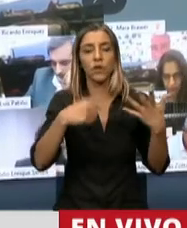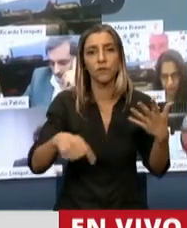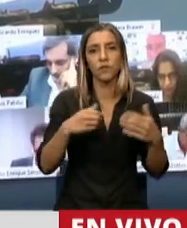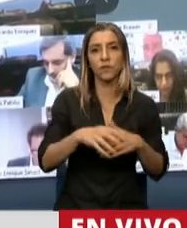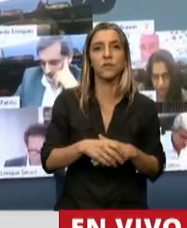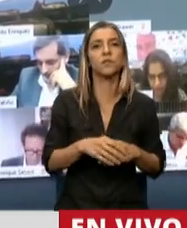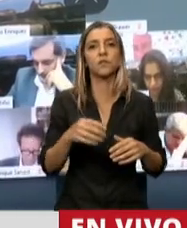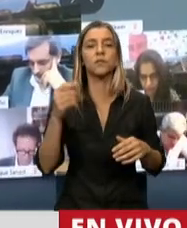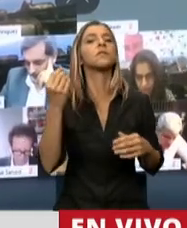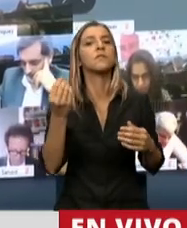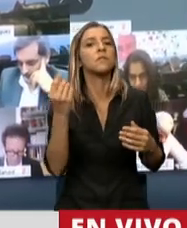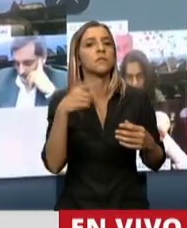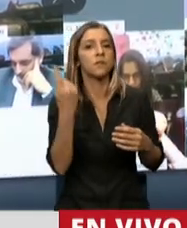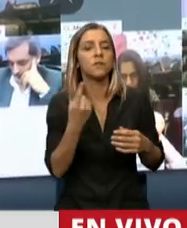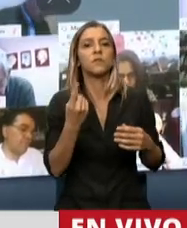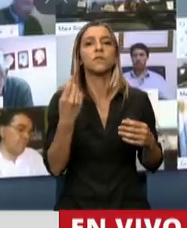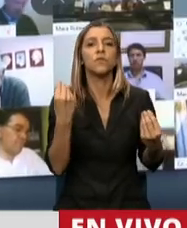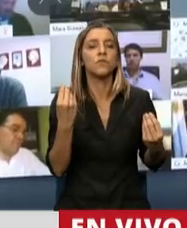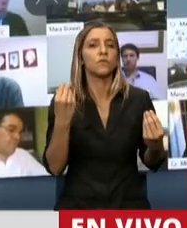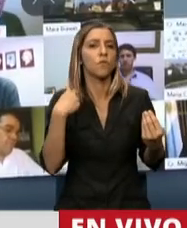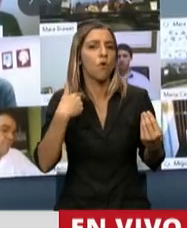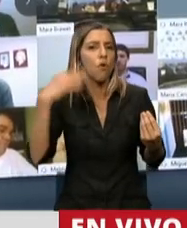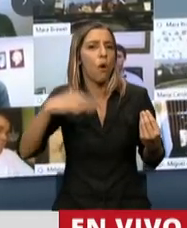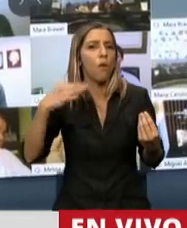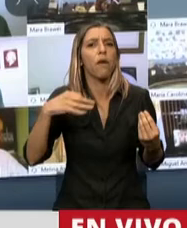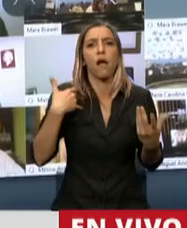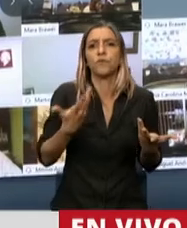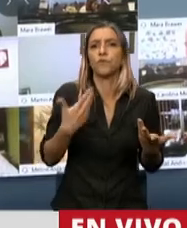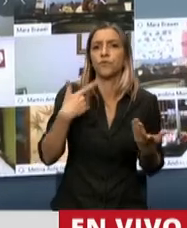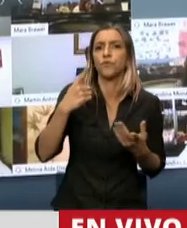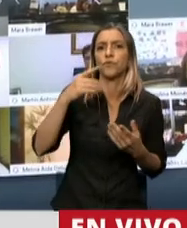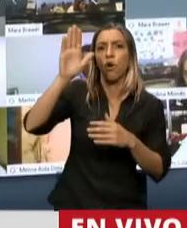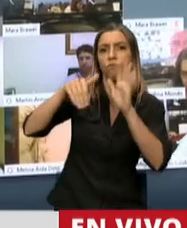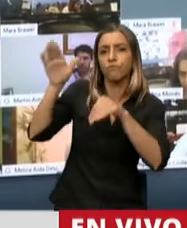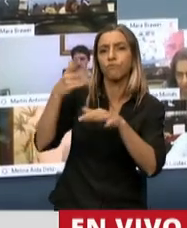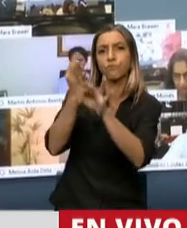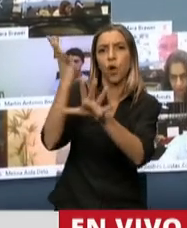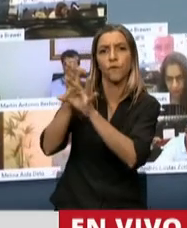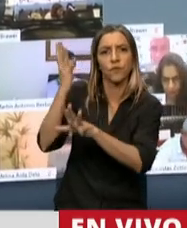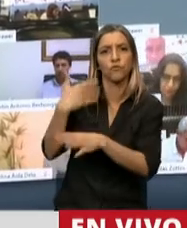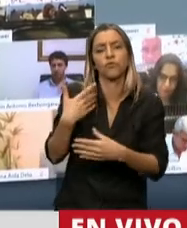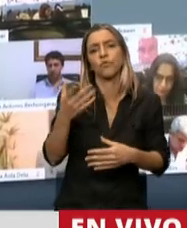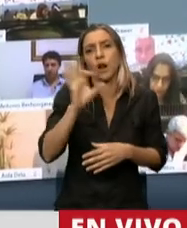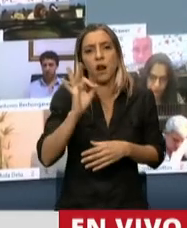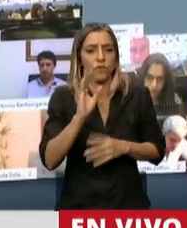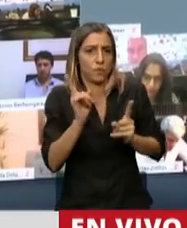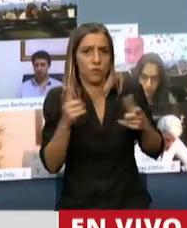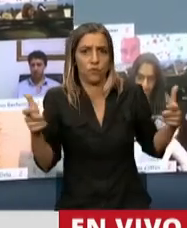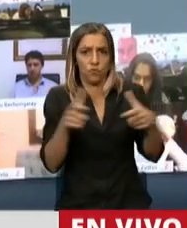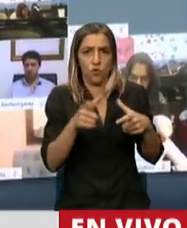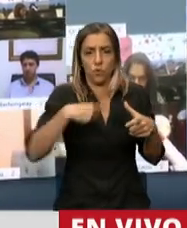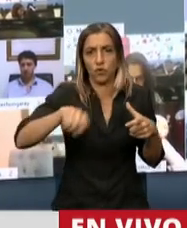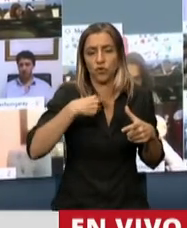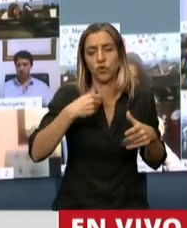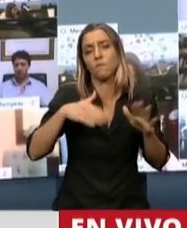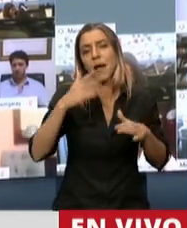obligó a hacer consultas con constitucionalistas o con miembros de esta Cámara, principalmente el